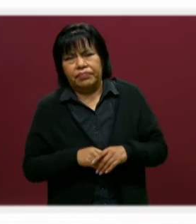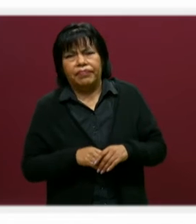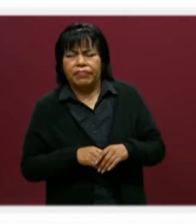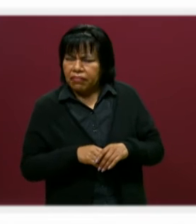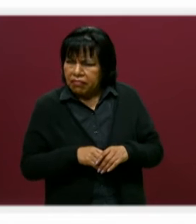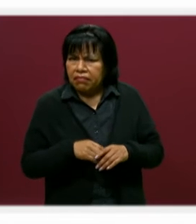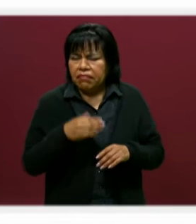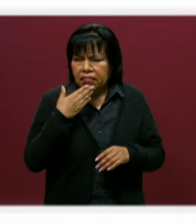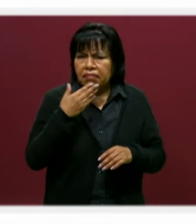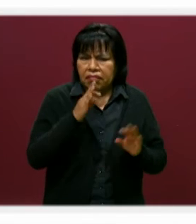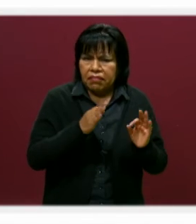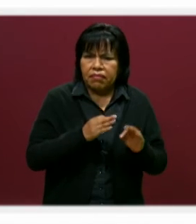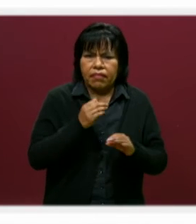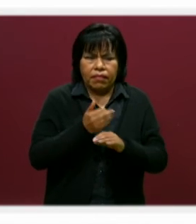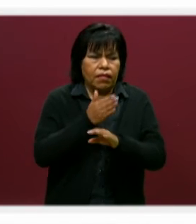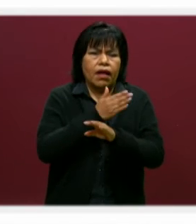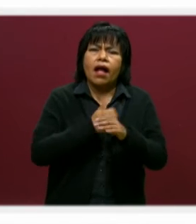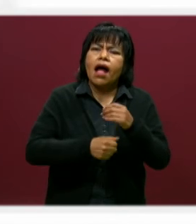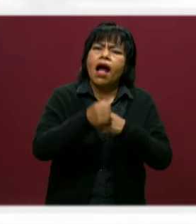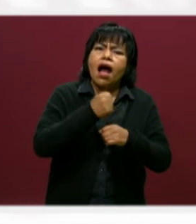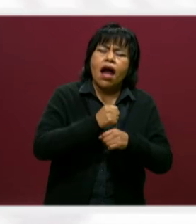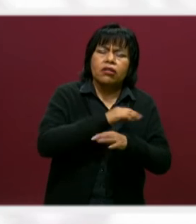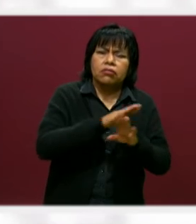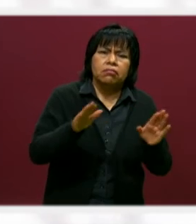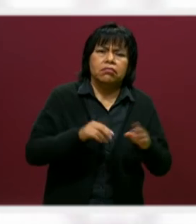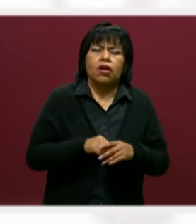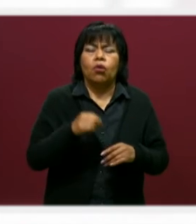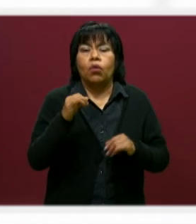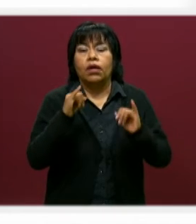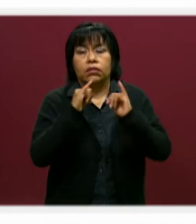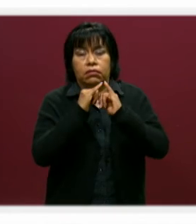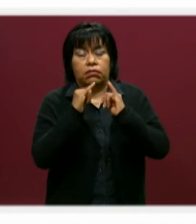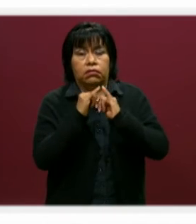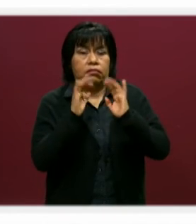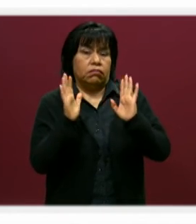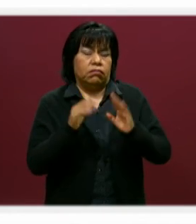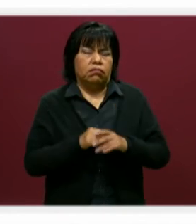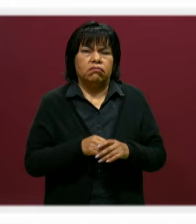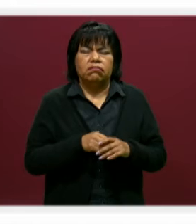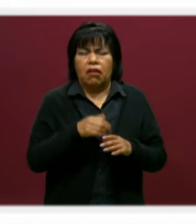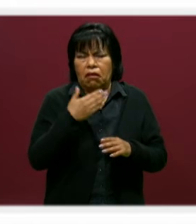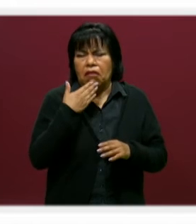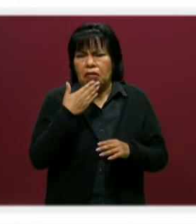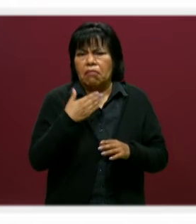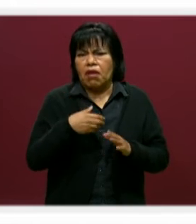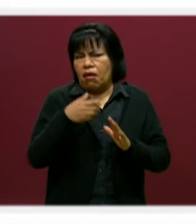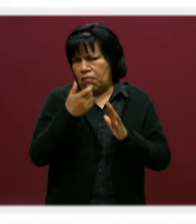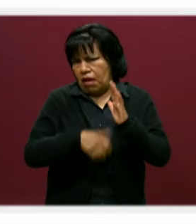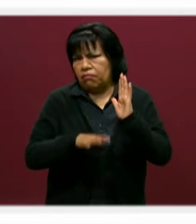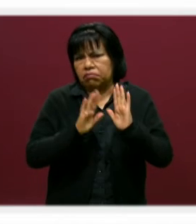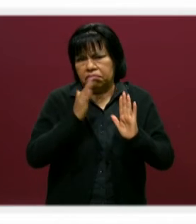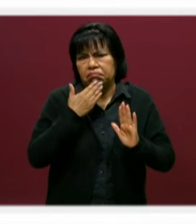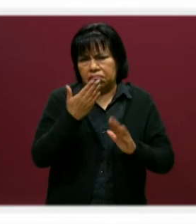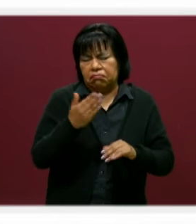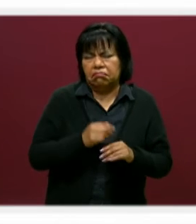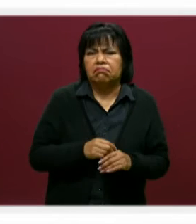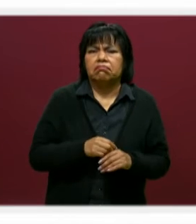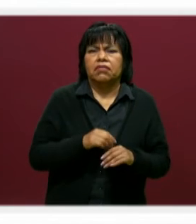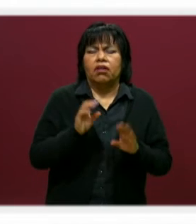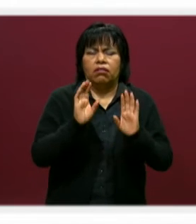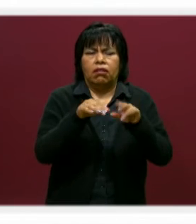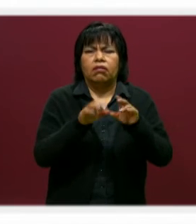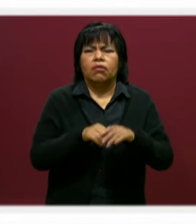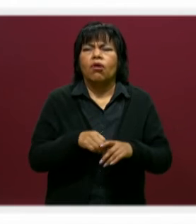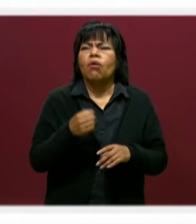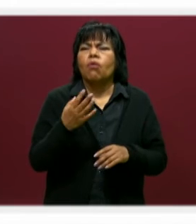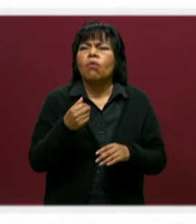los costos del año pasado. Y somos una de las instituciones que tienen un muy buen costo de inscripción. Inscripción, y lo pueden llevar.